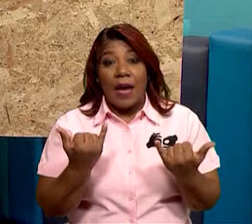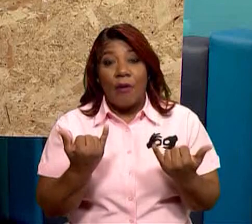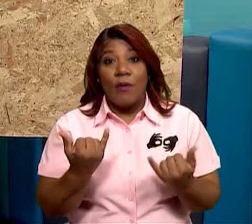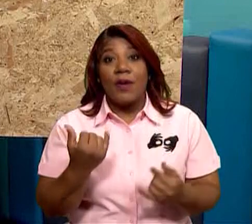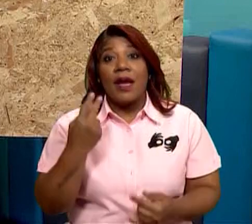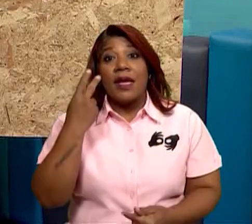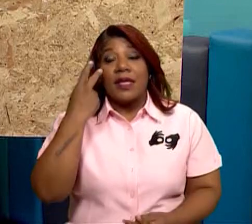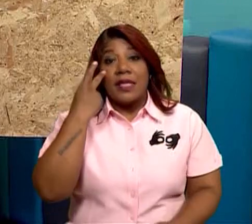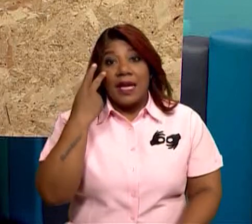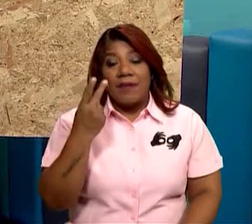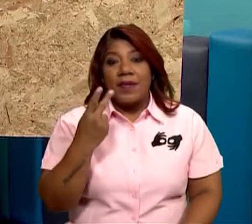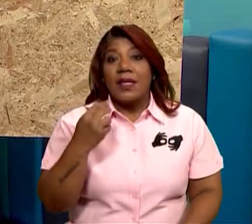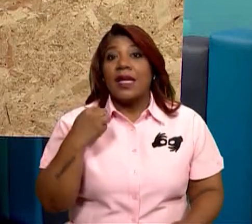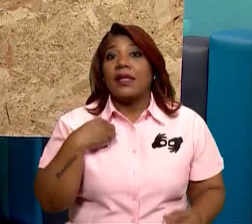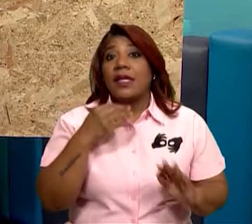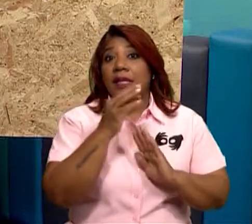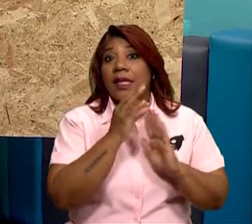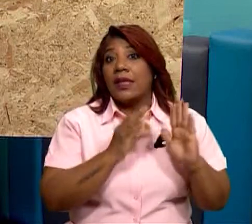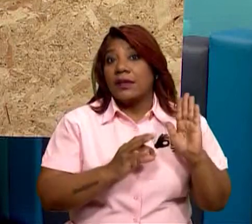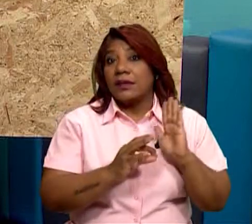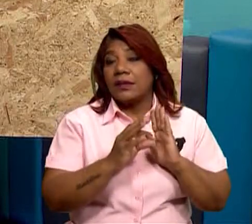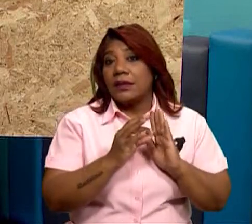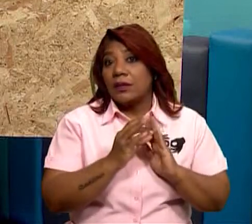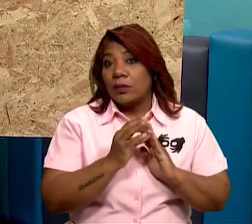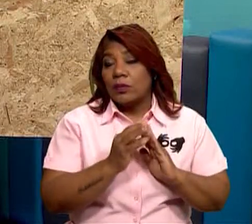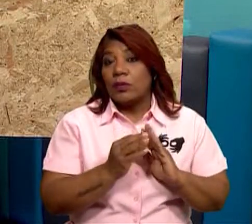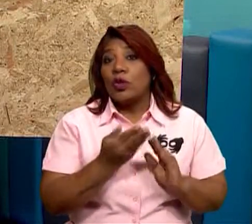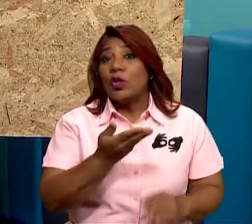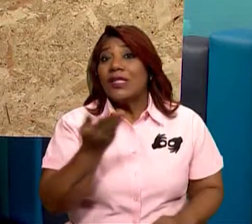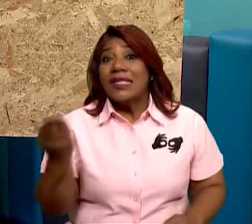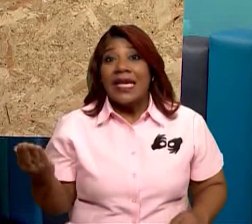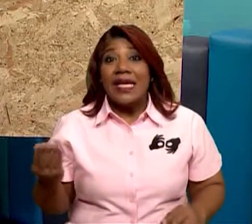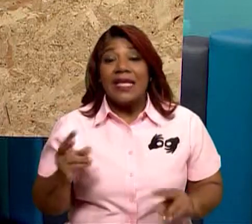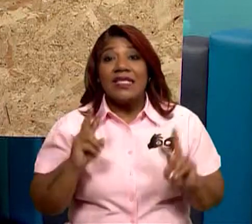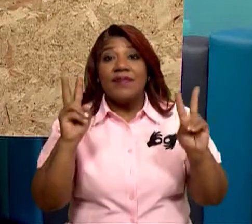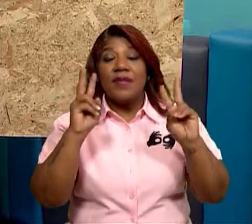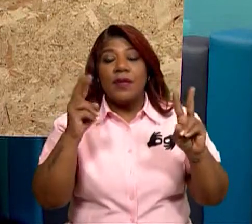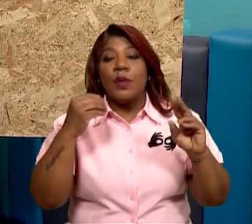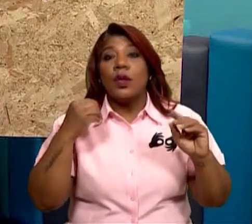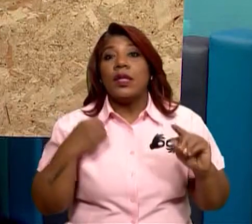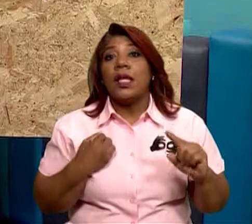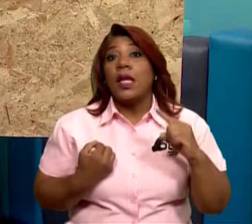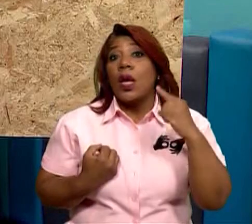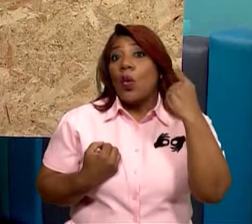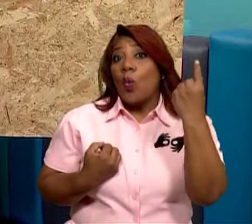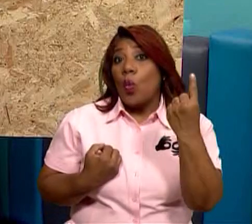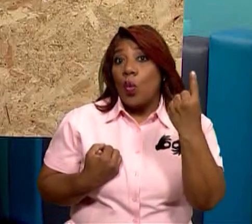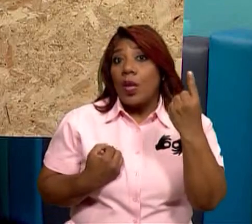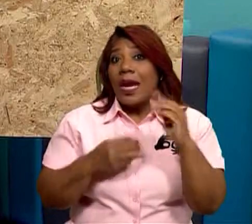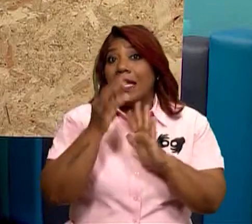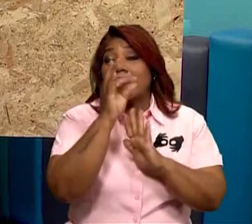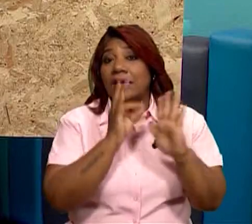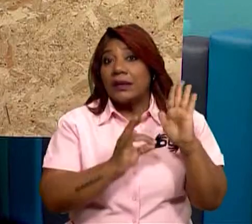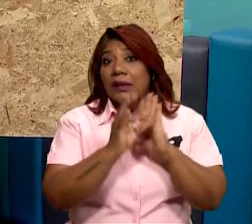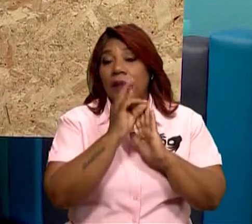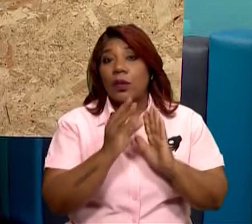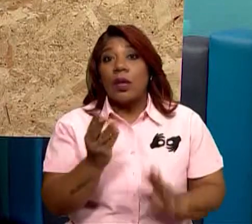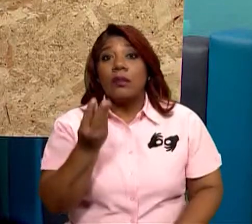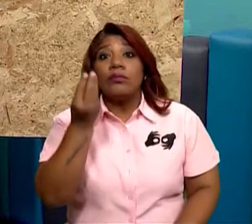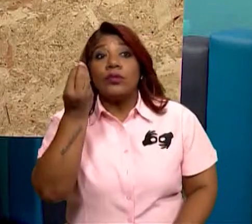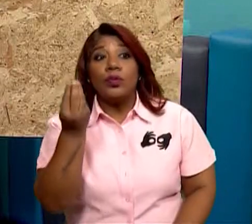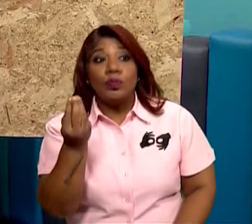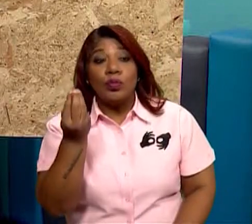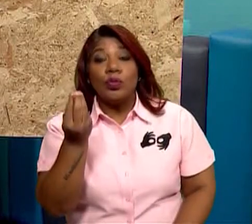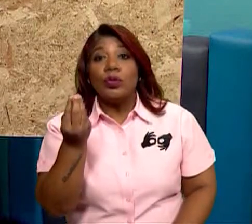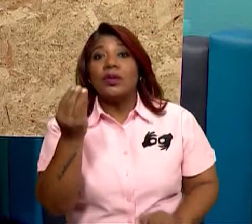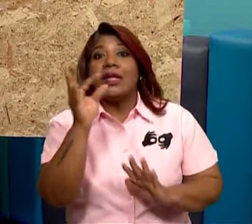unicelulares, pluricelulares y vimos cuáles son cada una de ellas. Pero ellas se clasifican en dos formas. Y vamos a ver